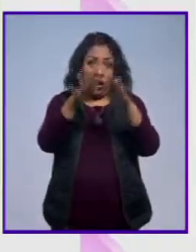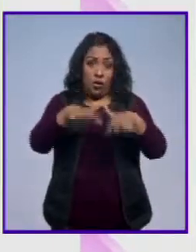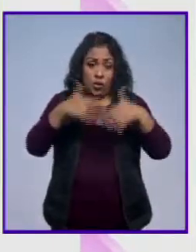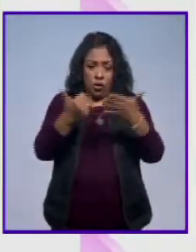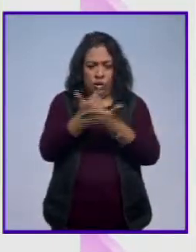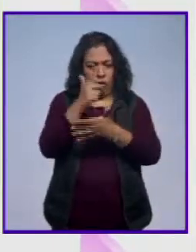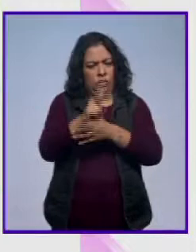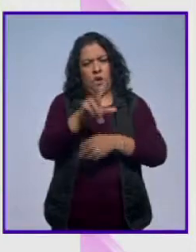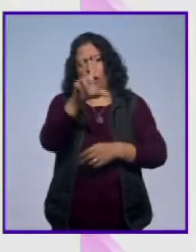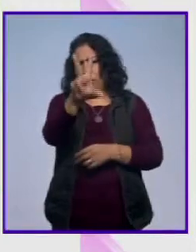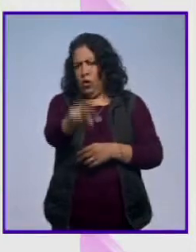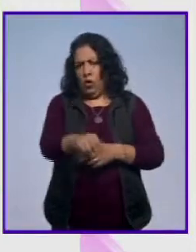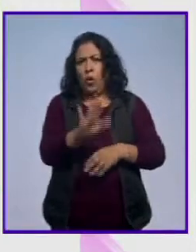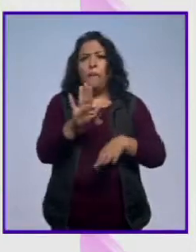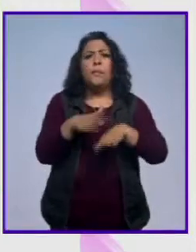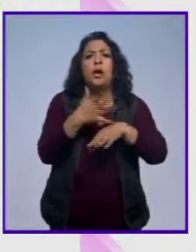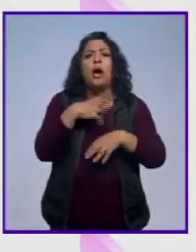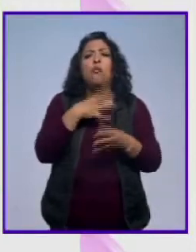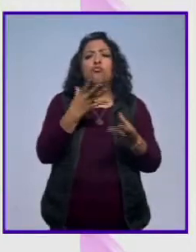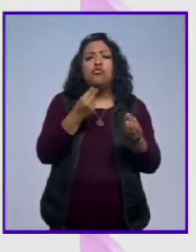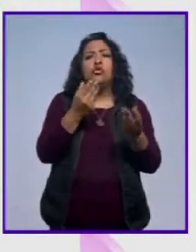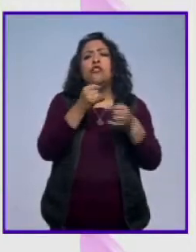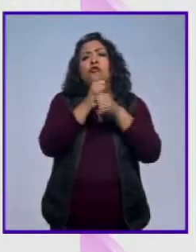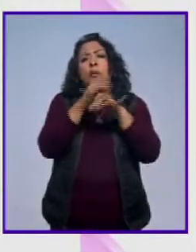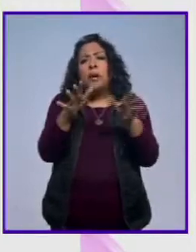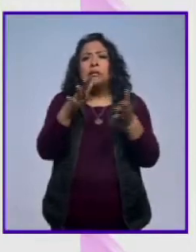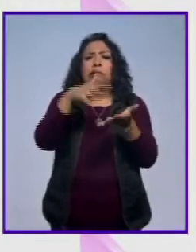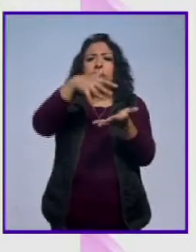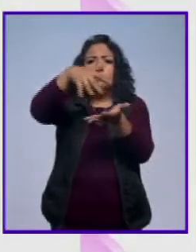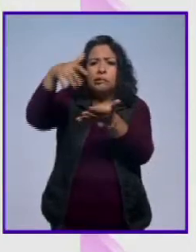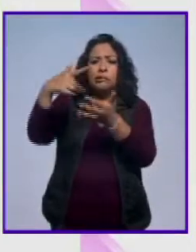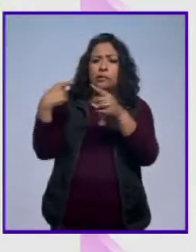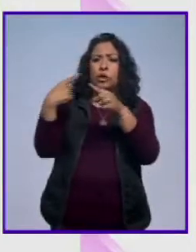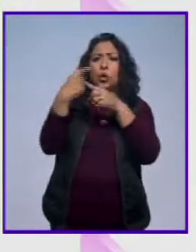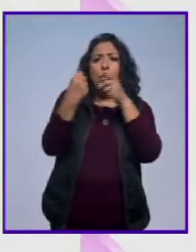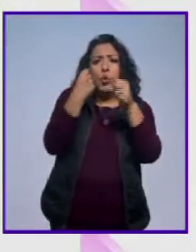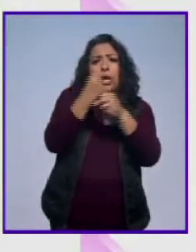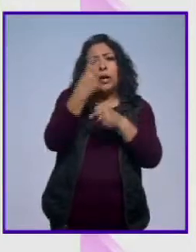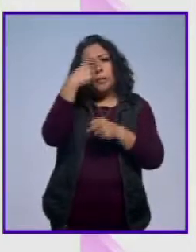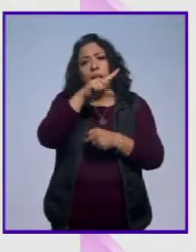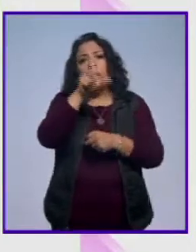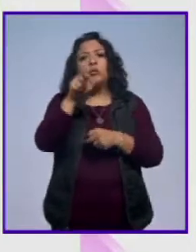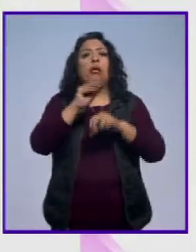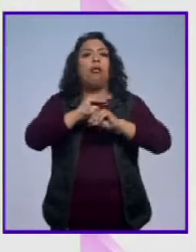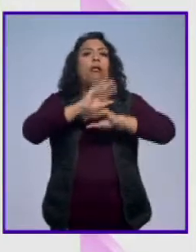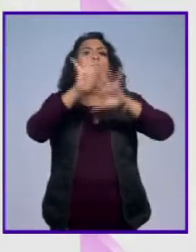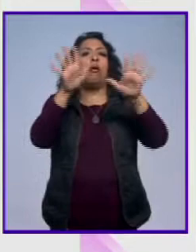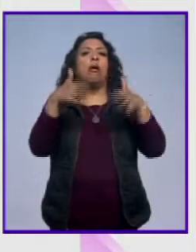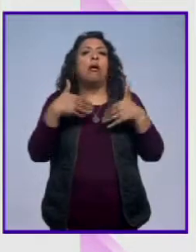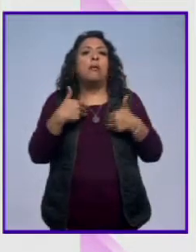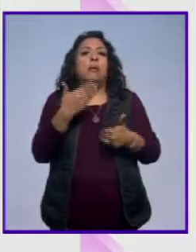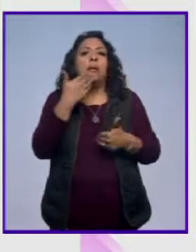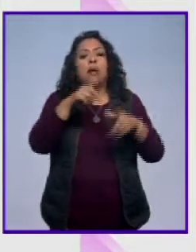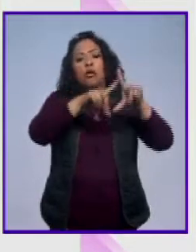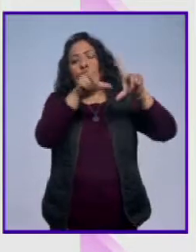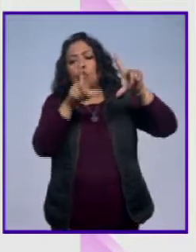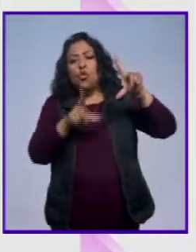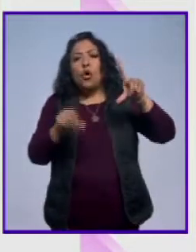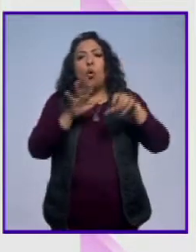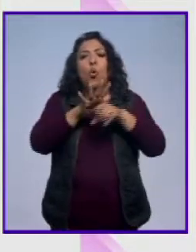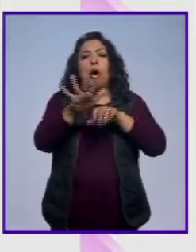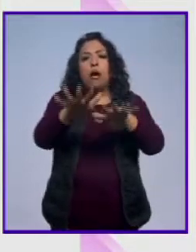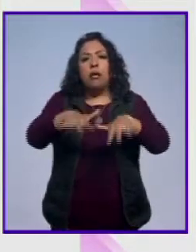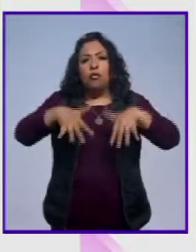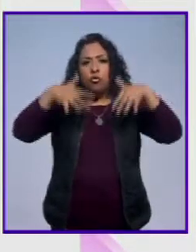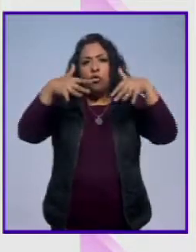Nacional. Por ello se hace toda esta recopilación de datos durante todo el año para poner, tener claridad de qué se lleva a cabo en la República Mexicana